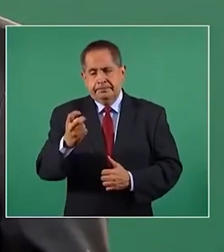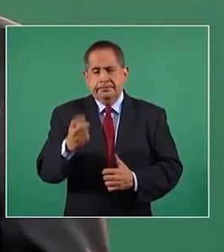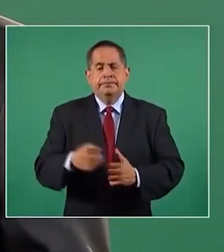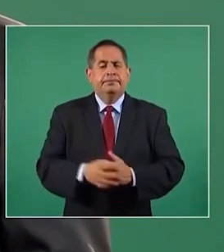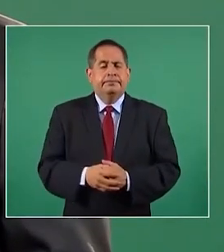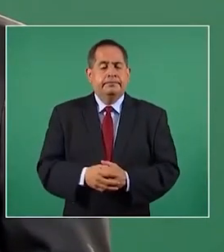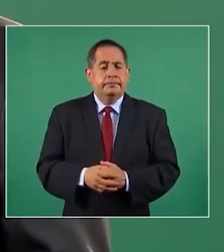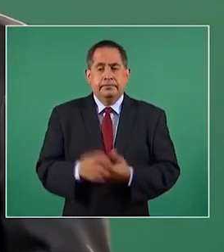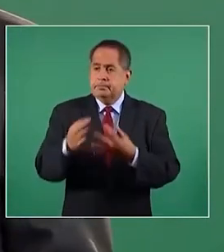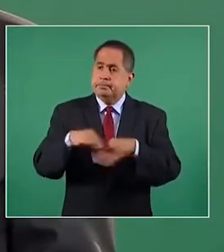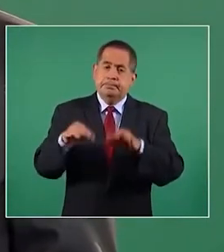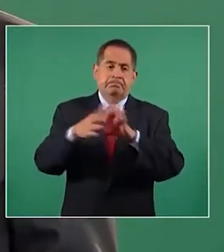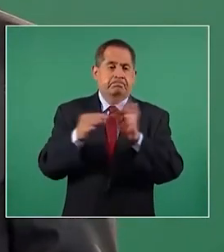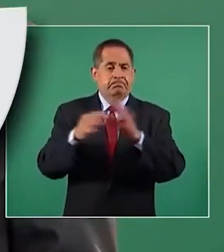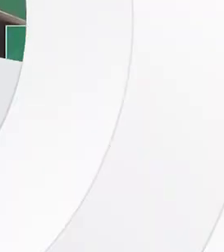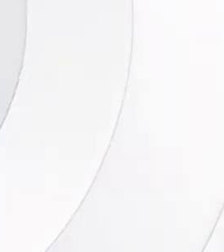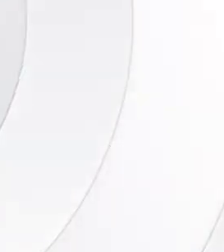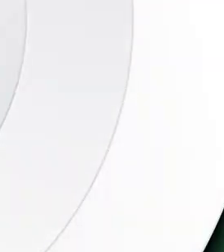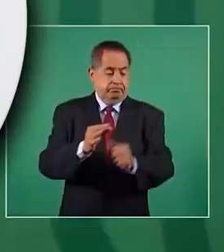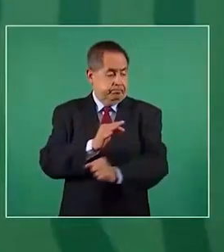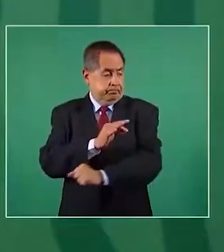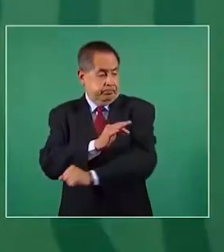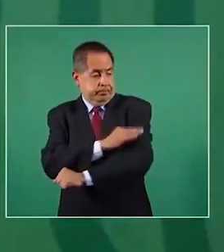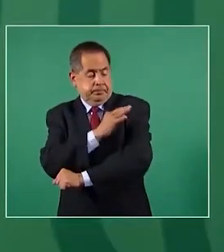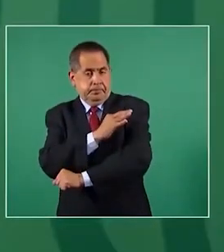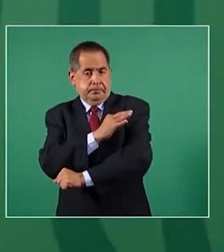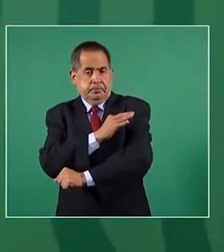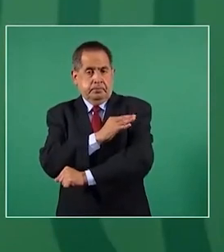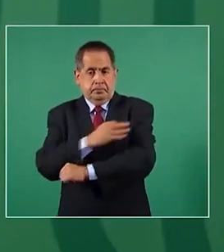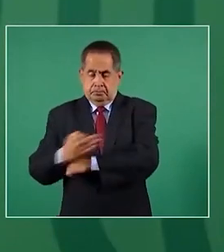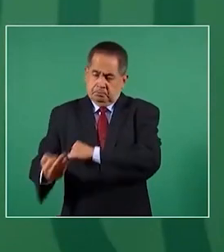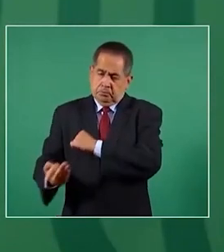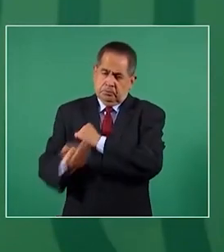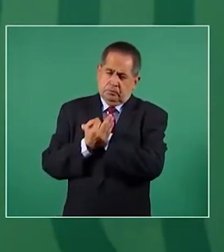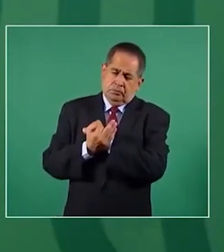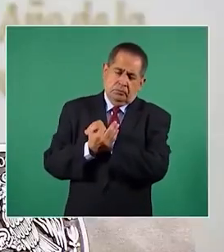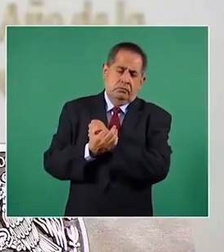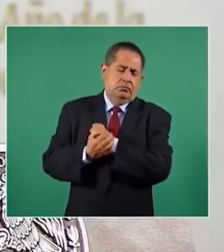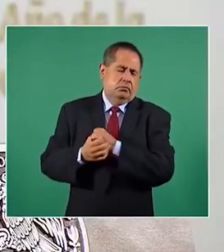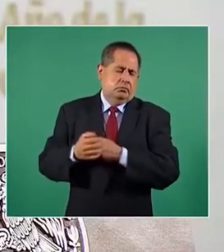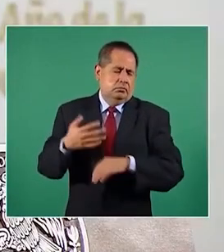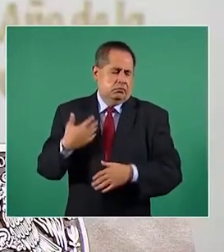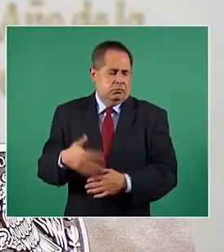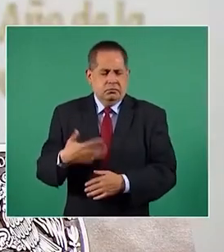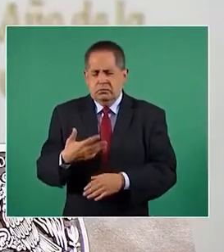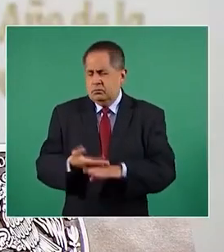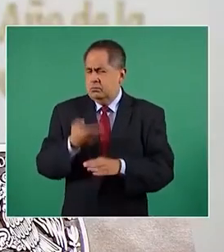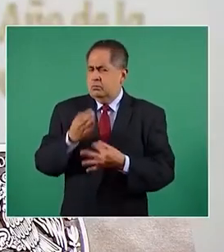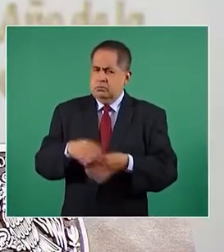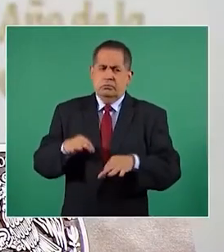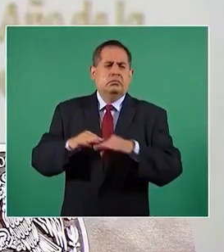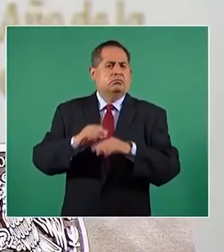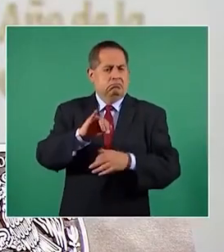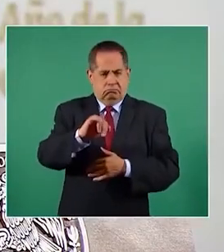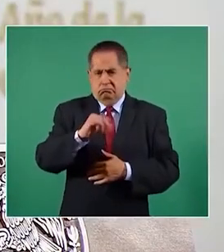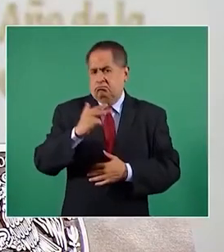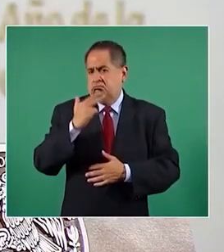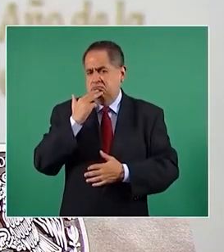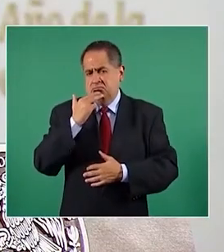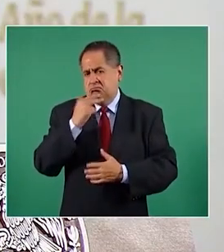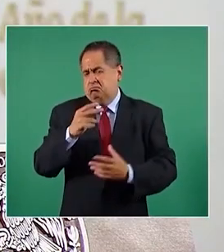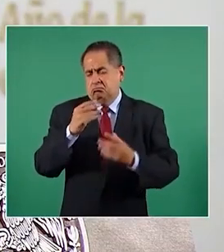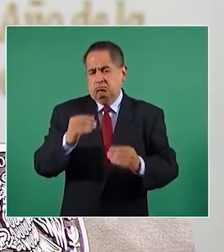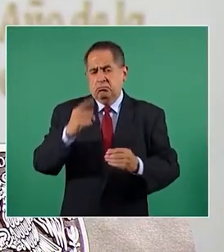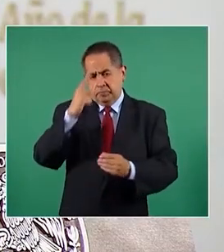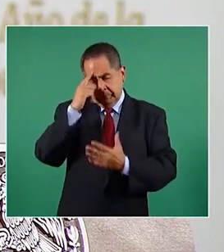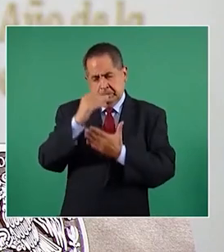de gran trascendencia. Un efecto protector muy, muy, muy importante en reducir, sobre todo,